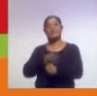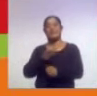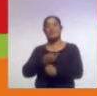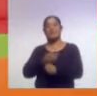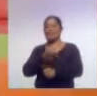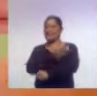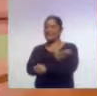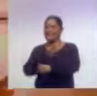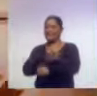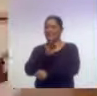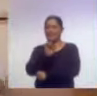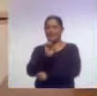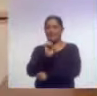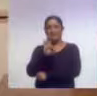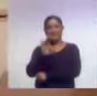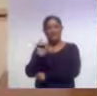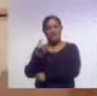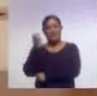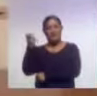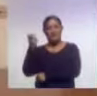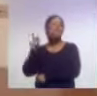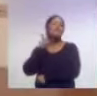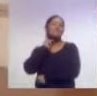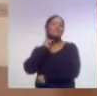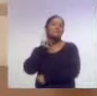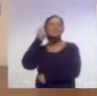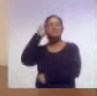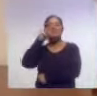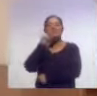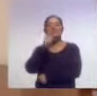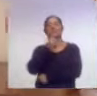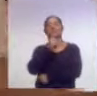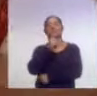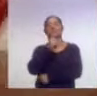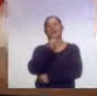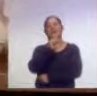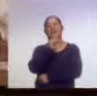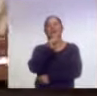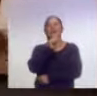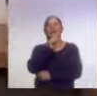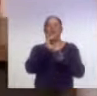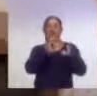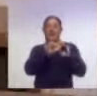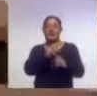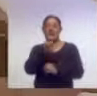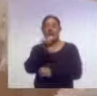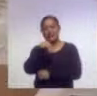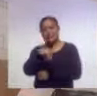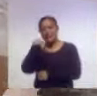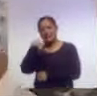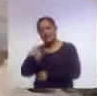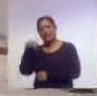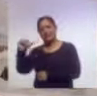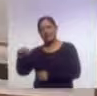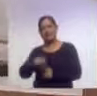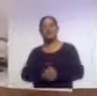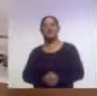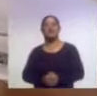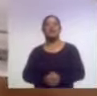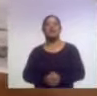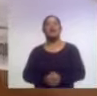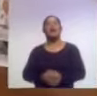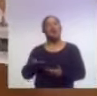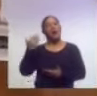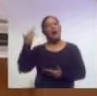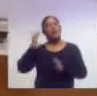Febe Mata Espriella. Ella es Procuradora para la Protección de Niñas, Niños y Adolescentes. Y bueno, Procuradora, hemos estado hablando ya sobre